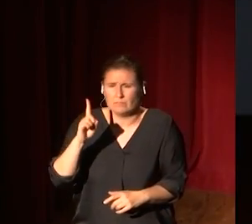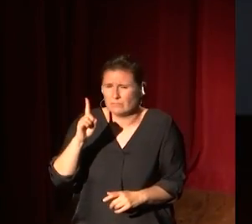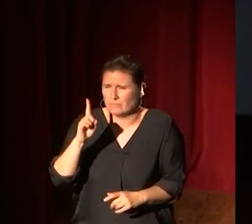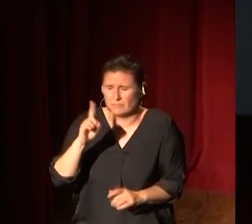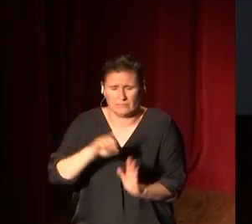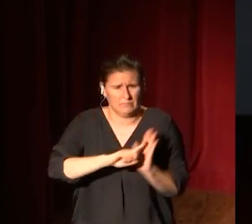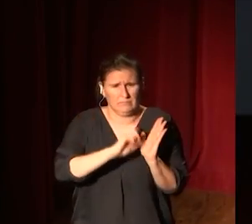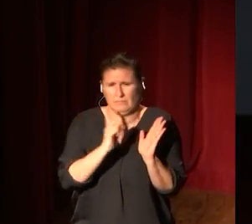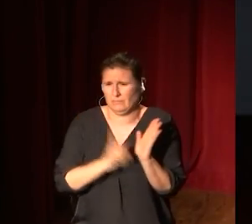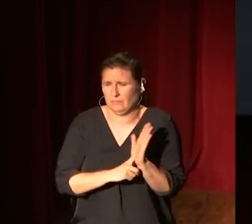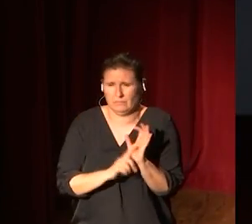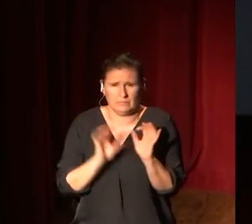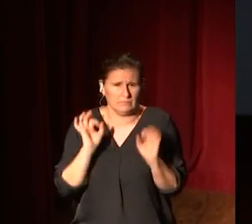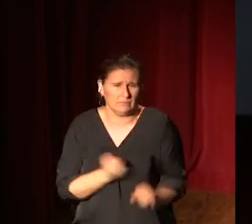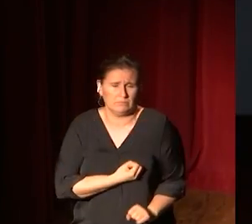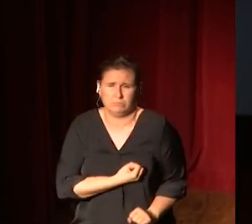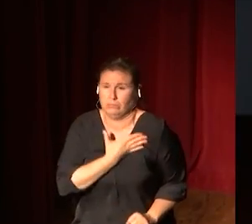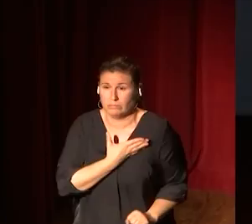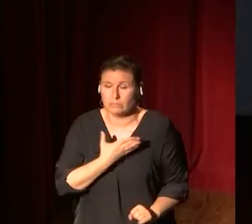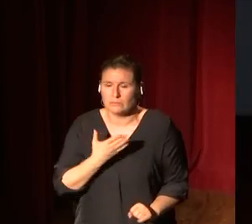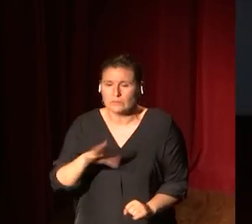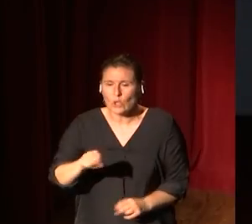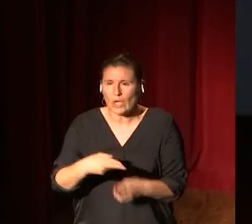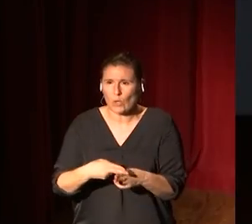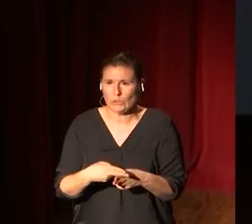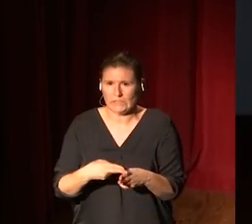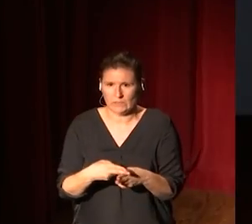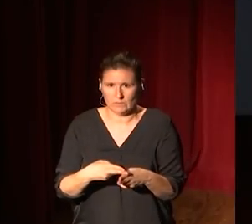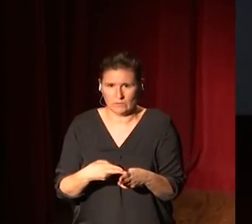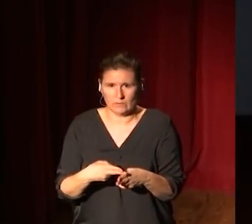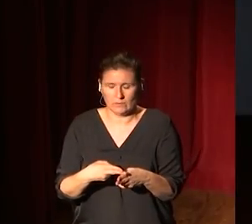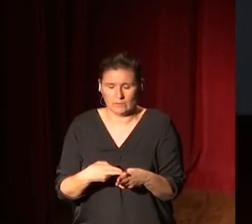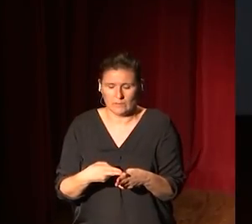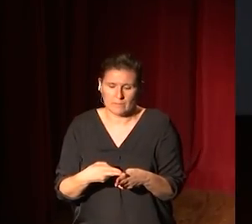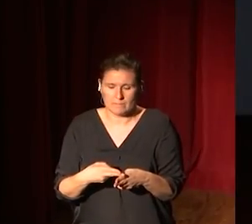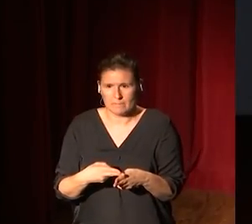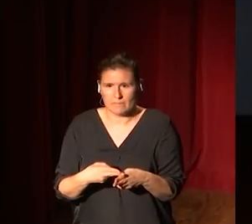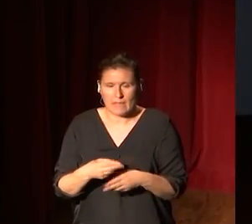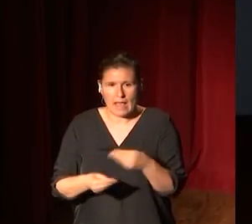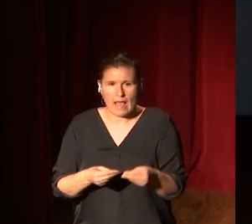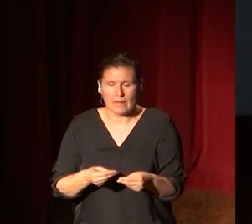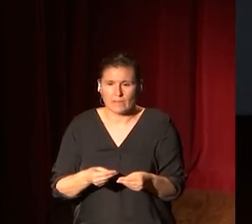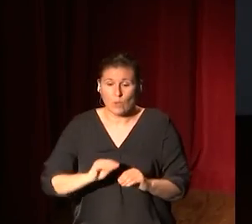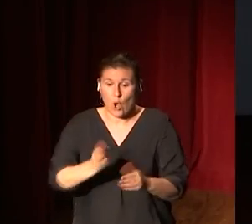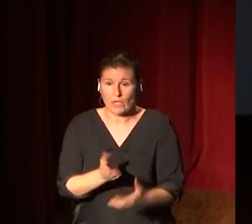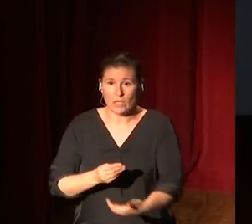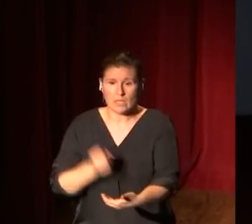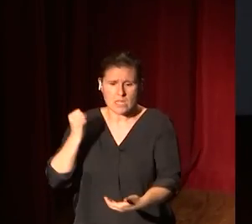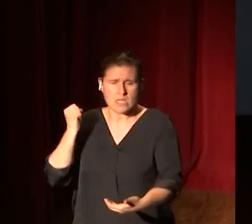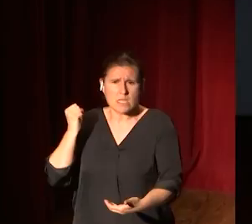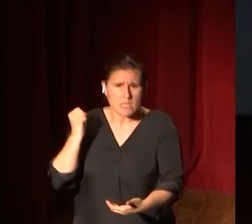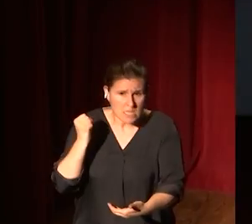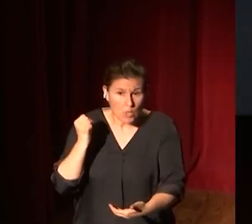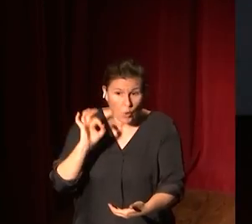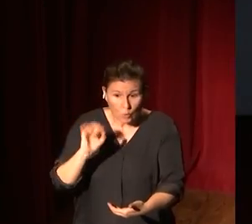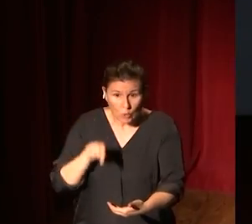tremenda, tremenda, coge el cuchillo y va a, y hace el gesto de degollar a su hijo. En ese justo